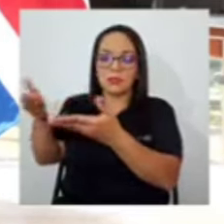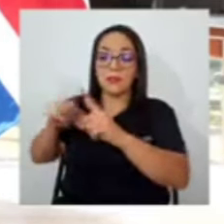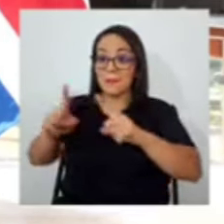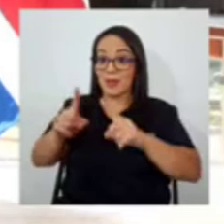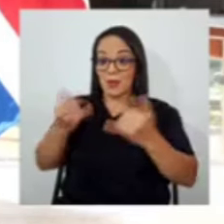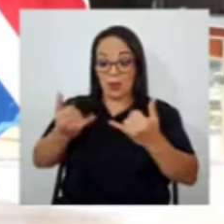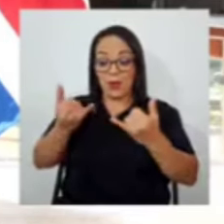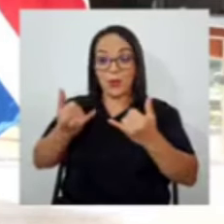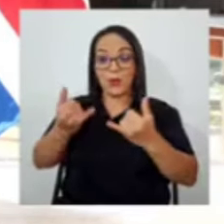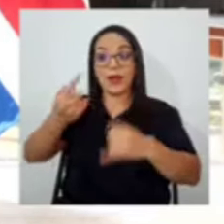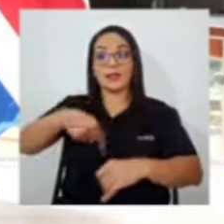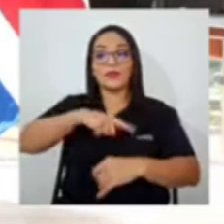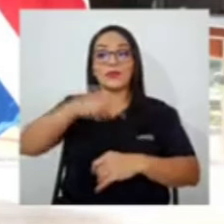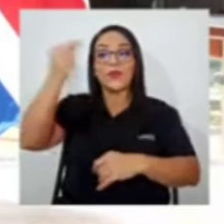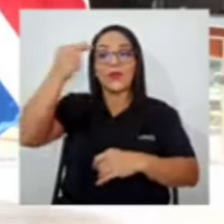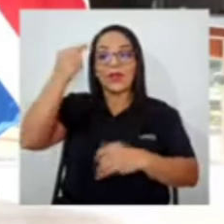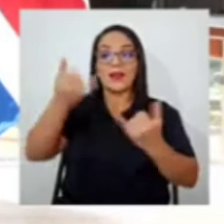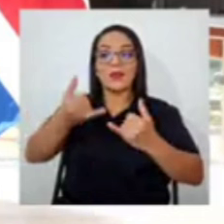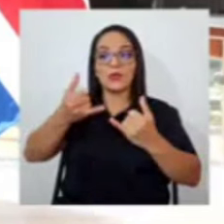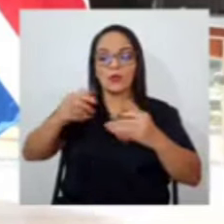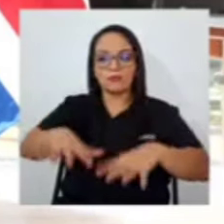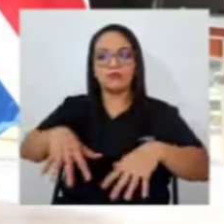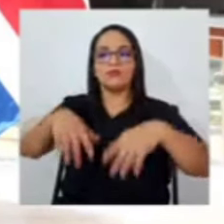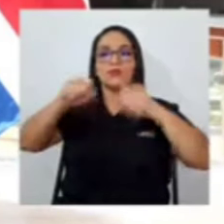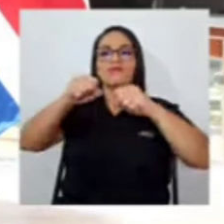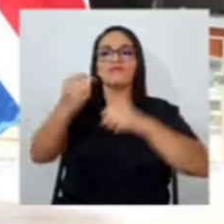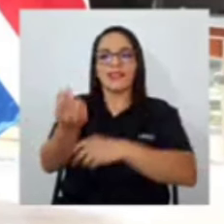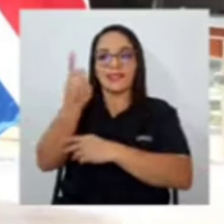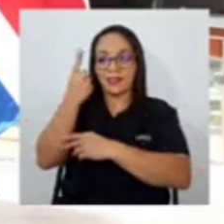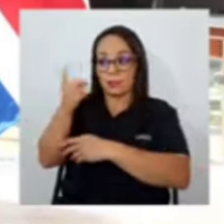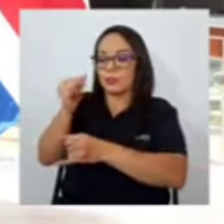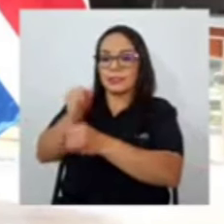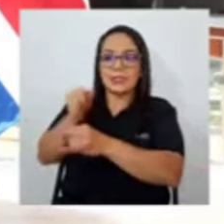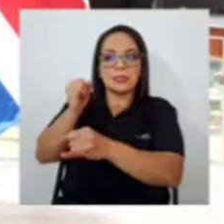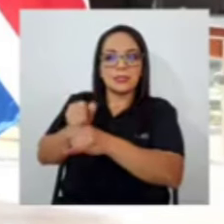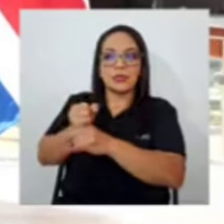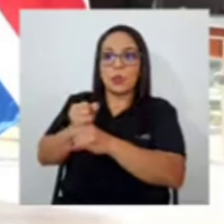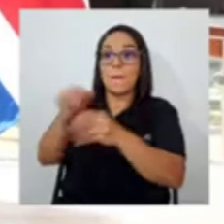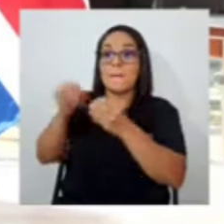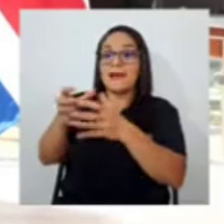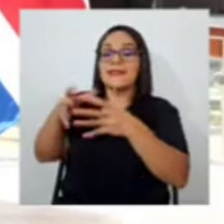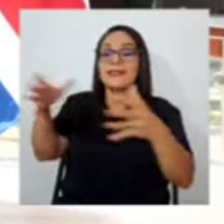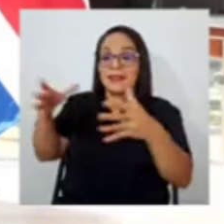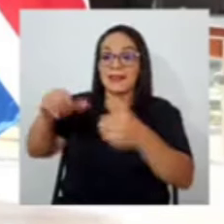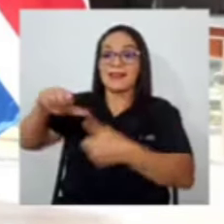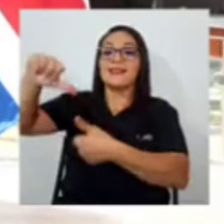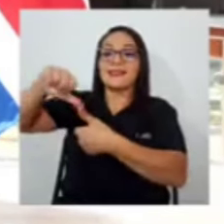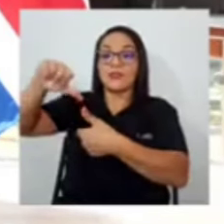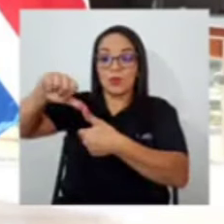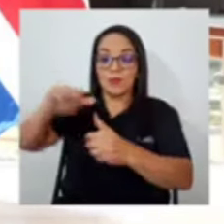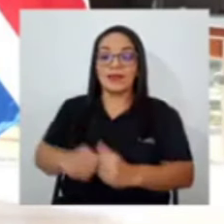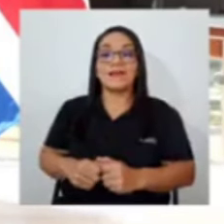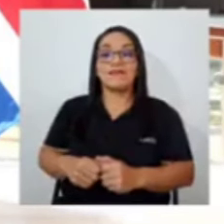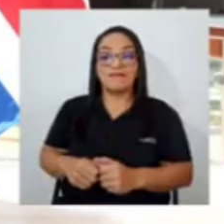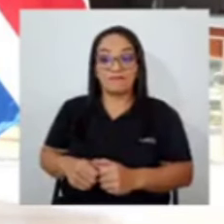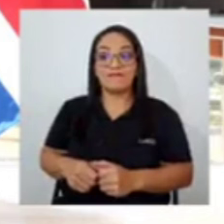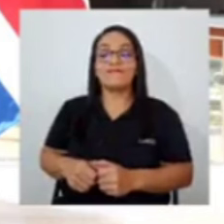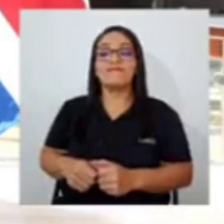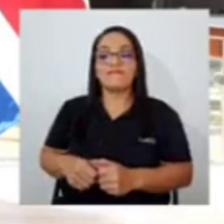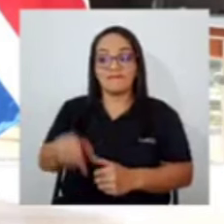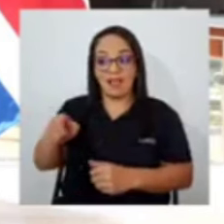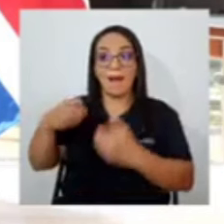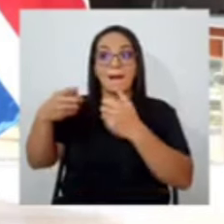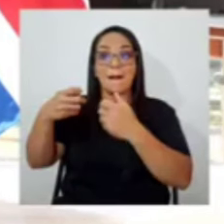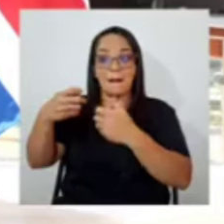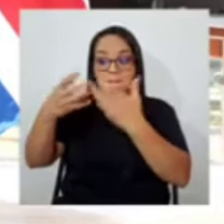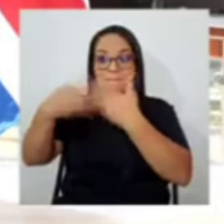administración, entendiendo que esa es la empresa más grande de Centroamérica, ¿verdad? Es enorme, de las más grandes, y que hay